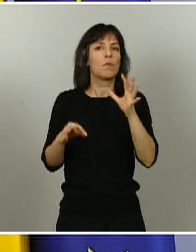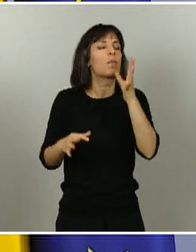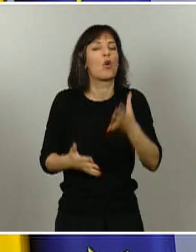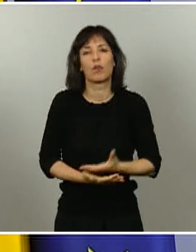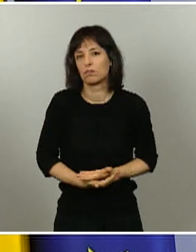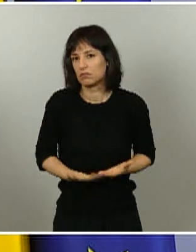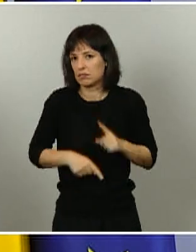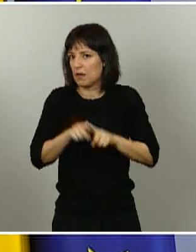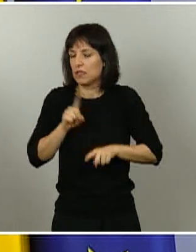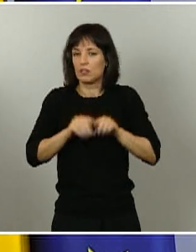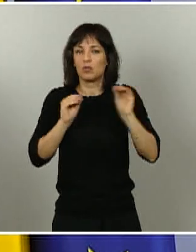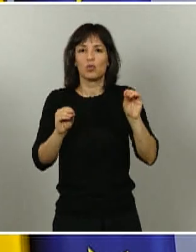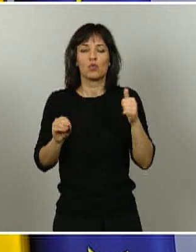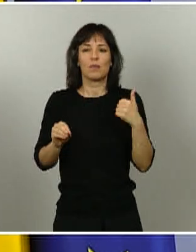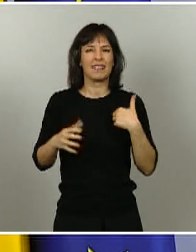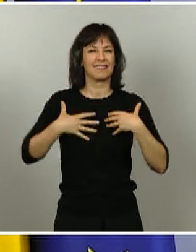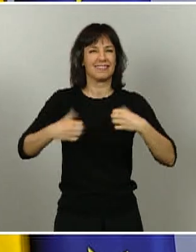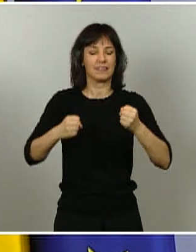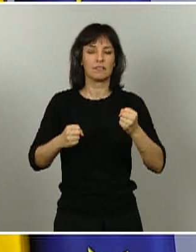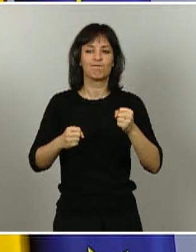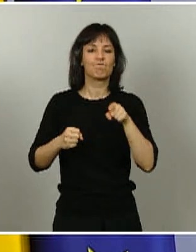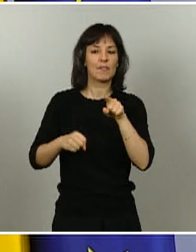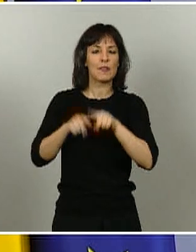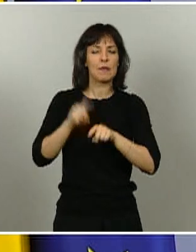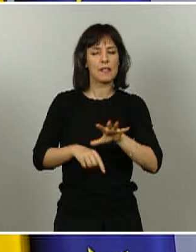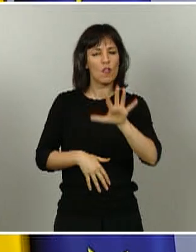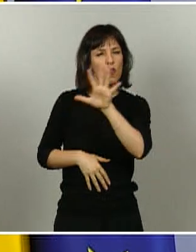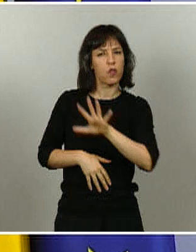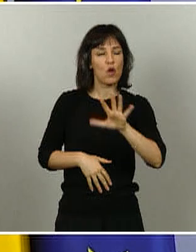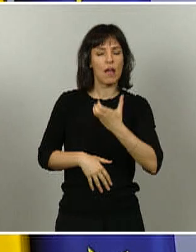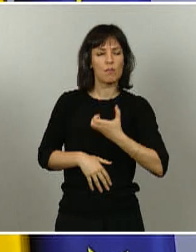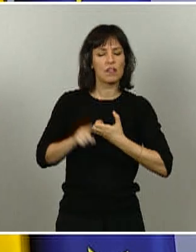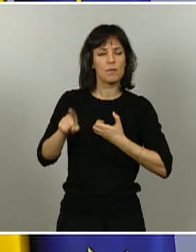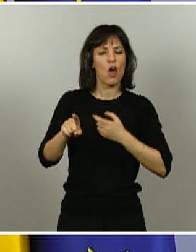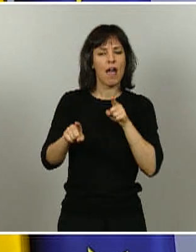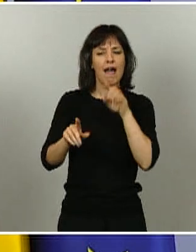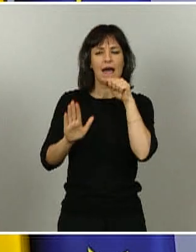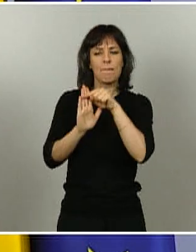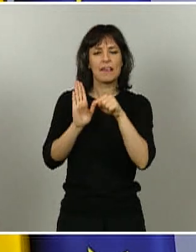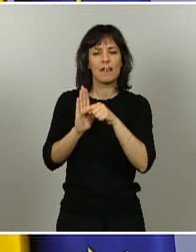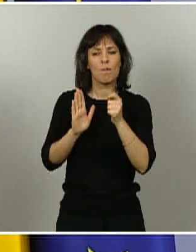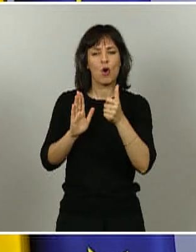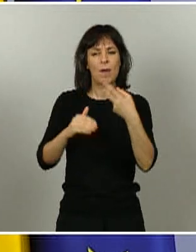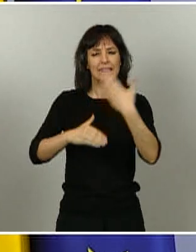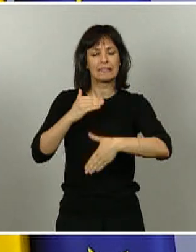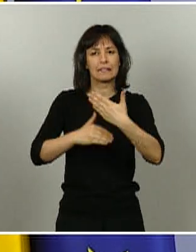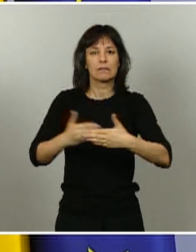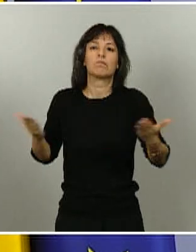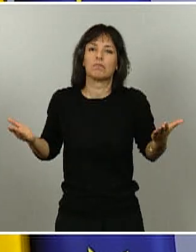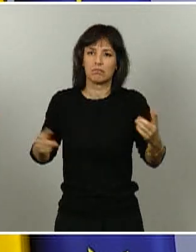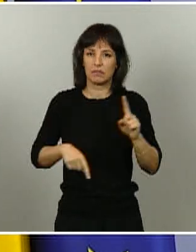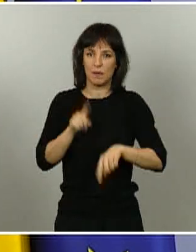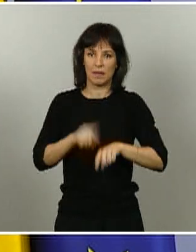oportuno de carácter sanitario restringir en alguna zona concreto, en algún municipio concreto estas medidas de alivio que se permiten y que entendemos que en esta